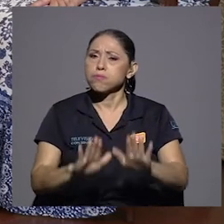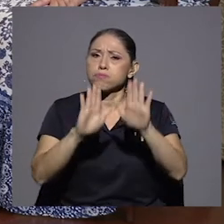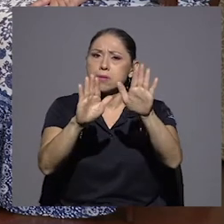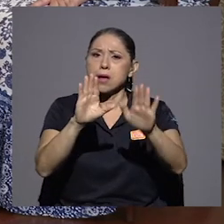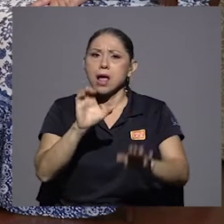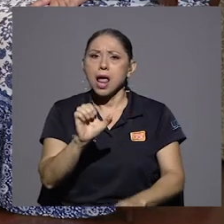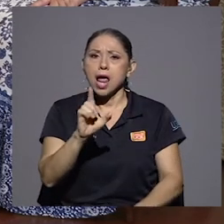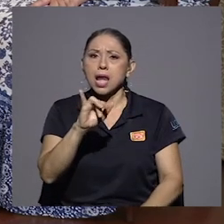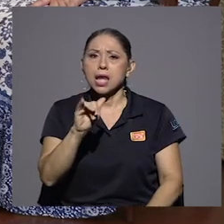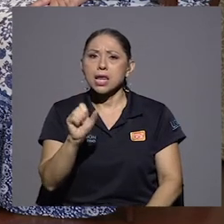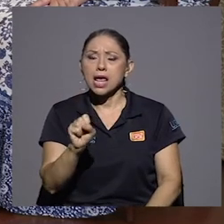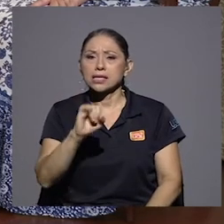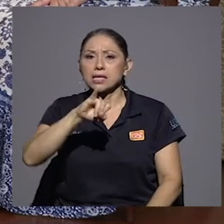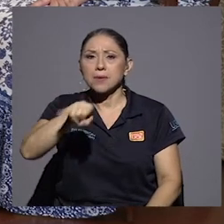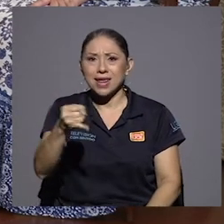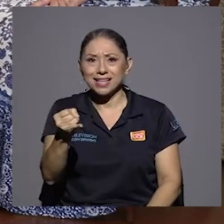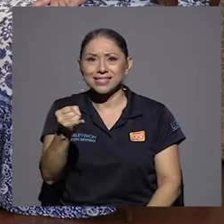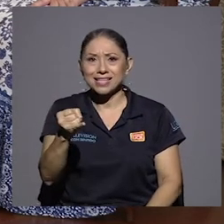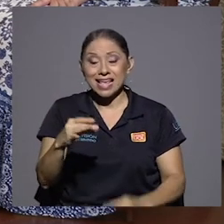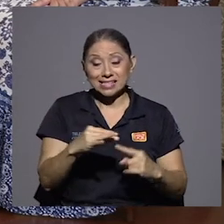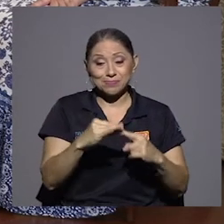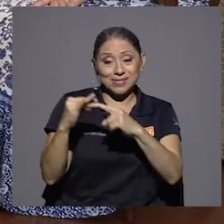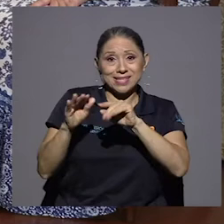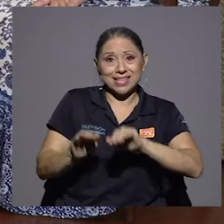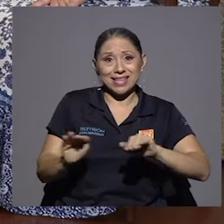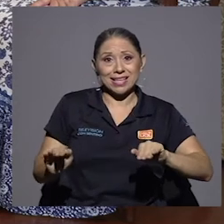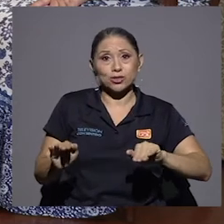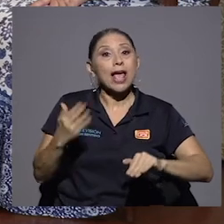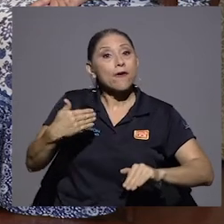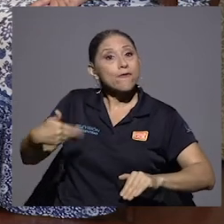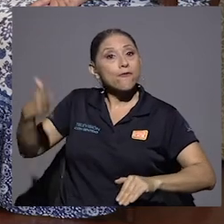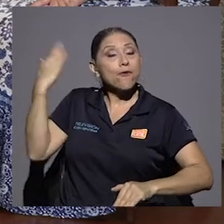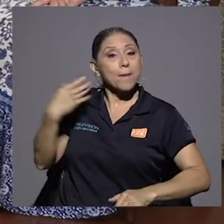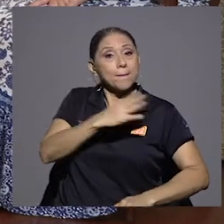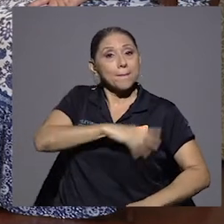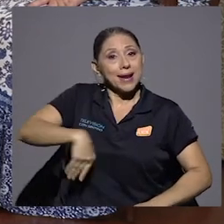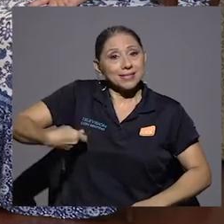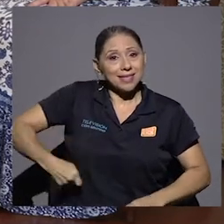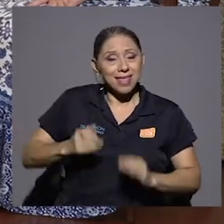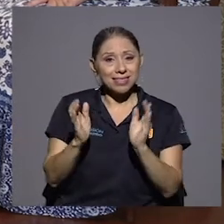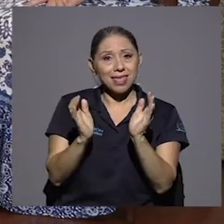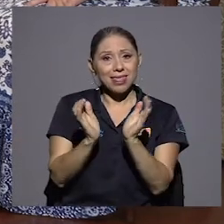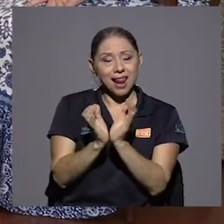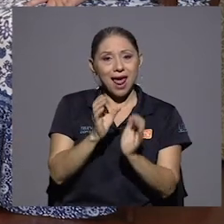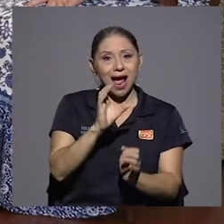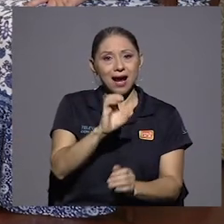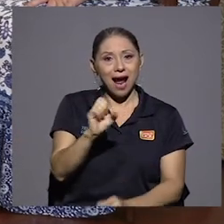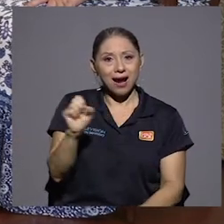pediatra, y fue presidente de la caja. Bueno, una generación de médicos ahí entonces. Un gran médico también.